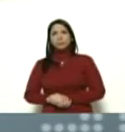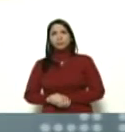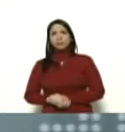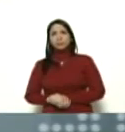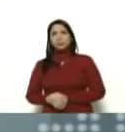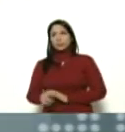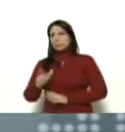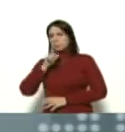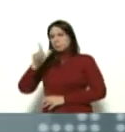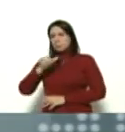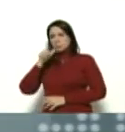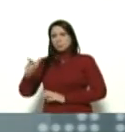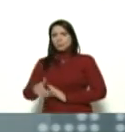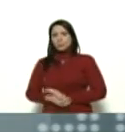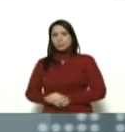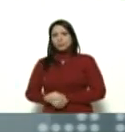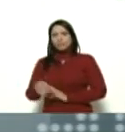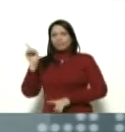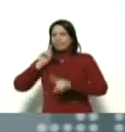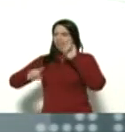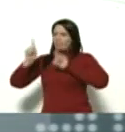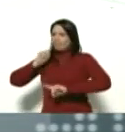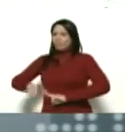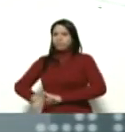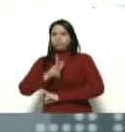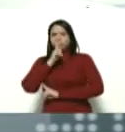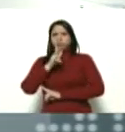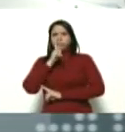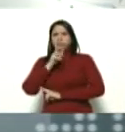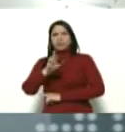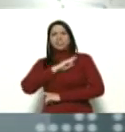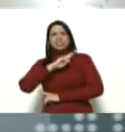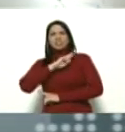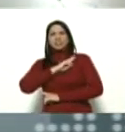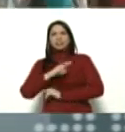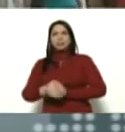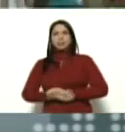maledicientes, mentirosos, racistas.